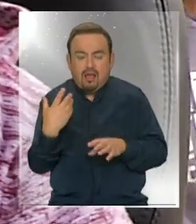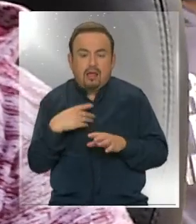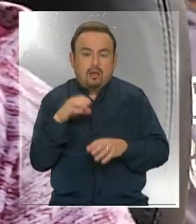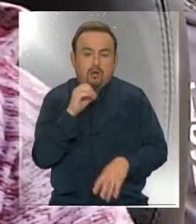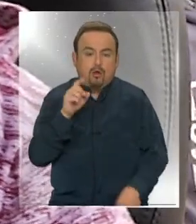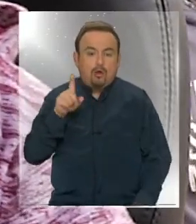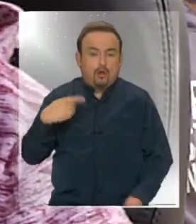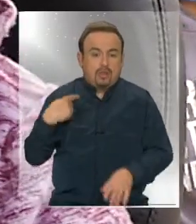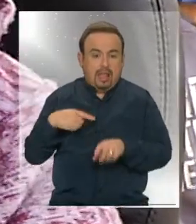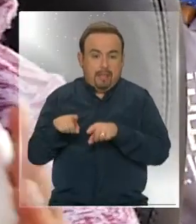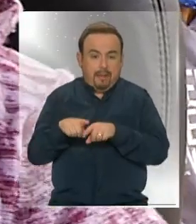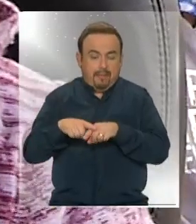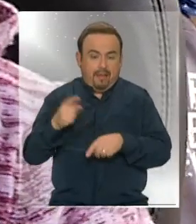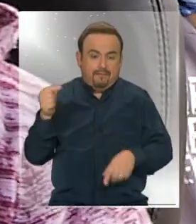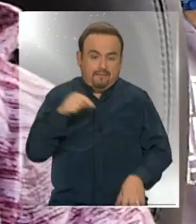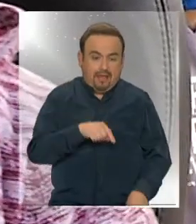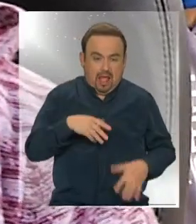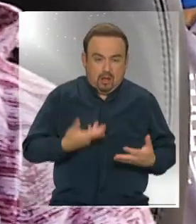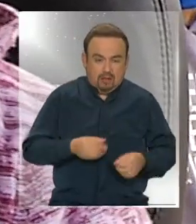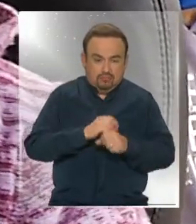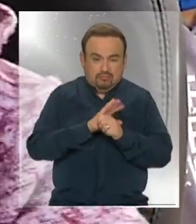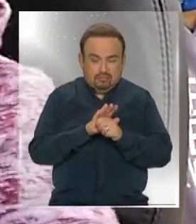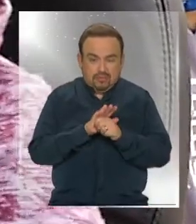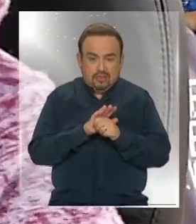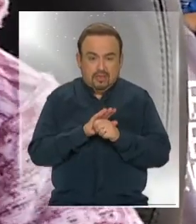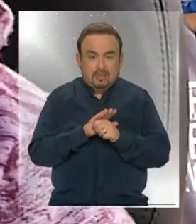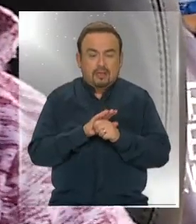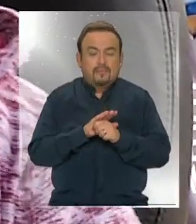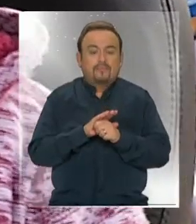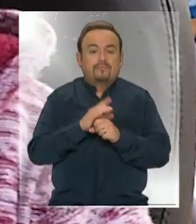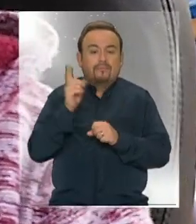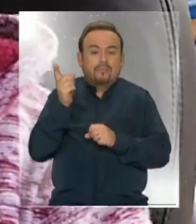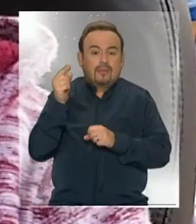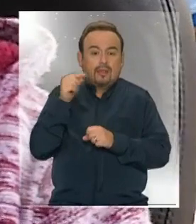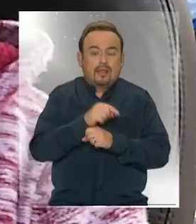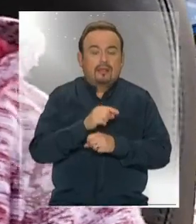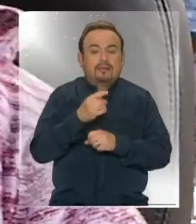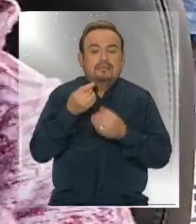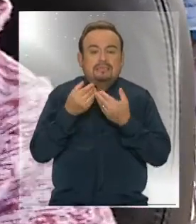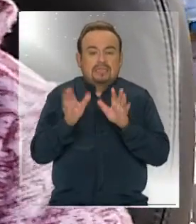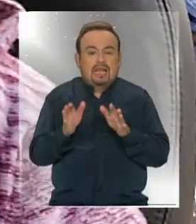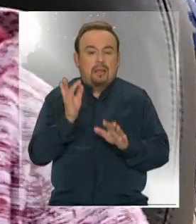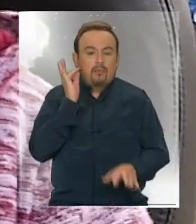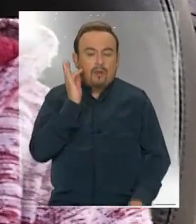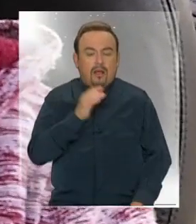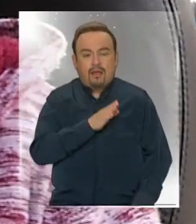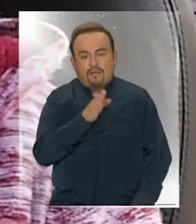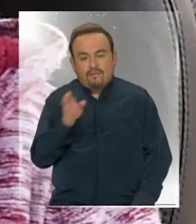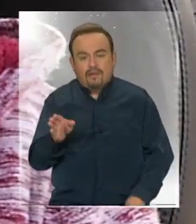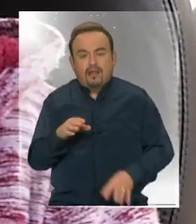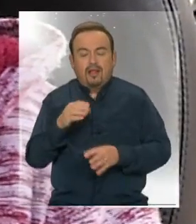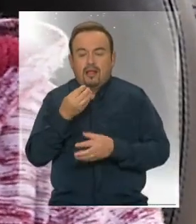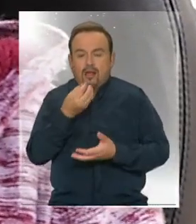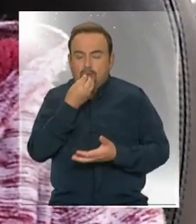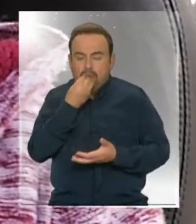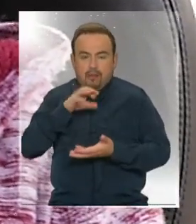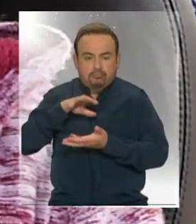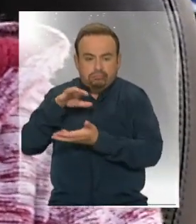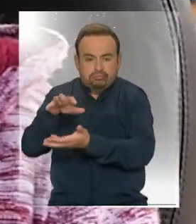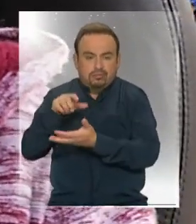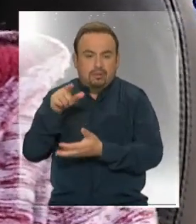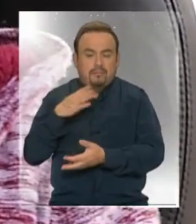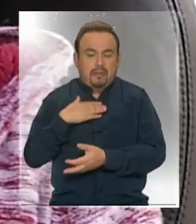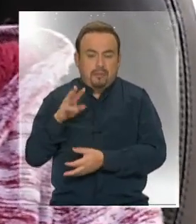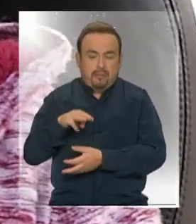mi otra hermana, que ahora que pasó esto, mi hermana sale los días que salen las mujeres, va a dejarle su mercadería, ya,